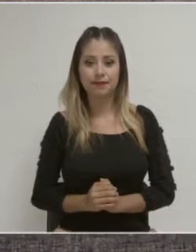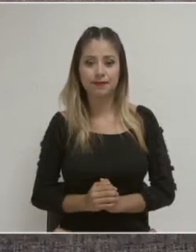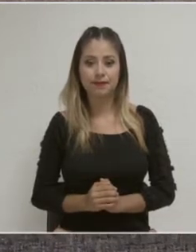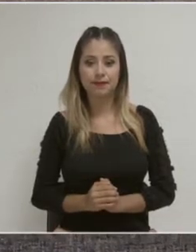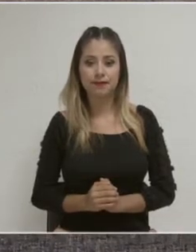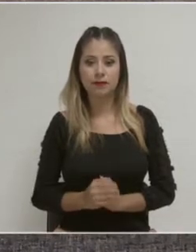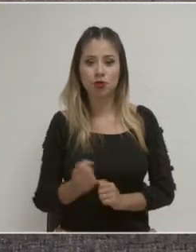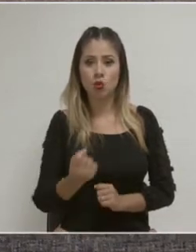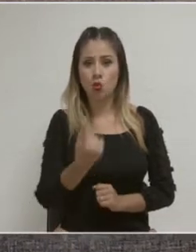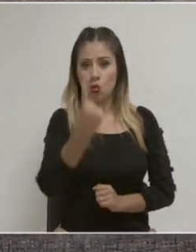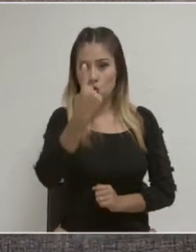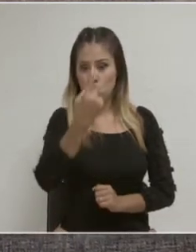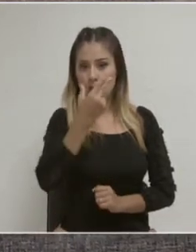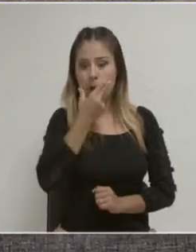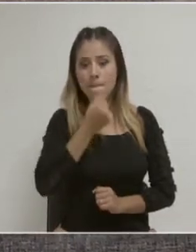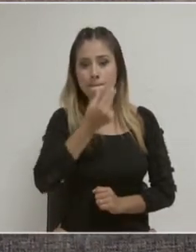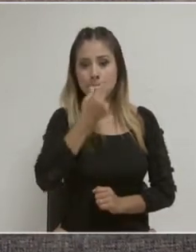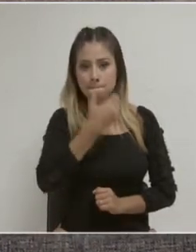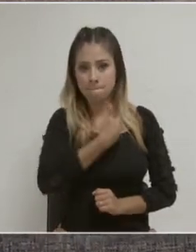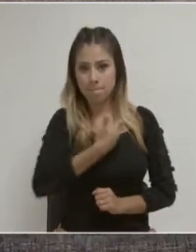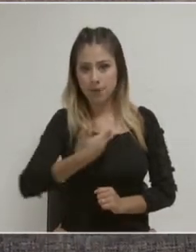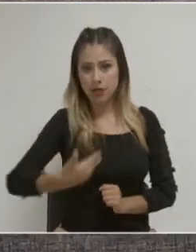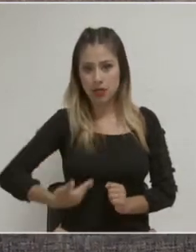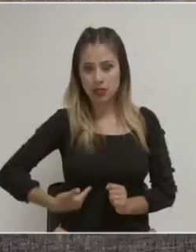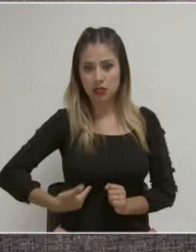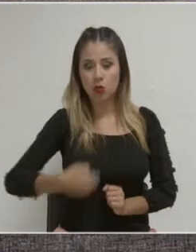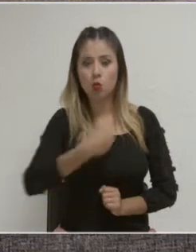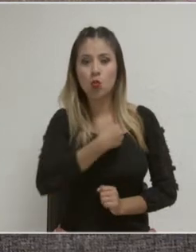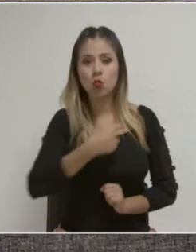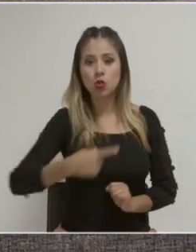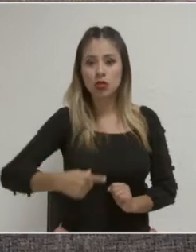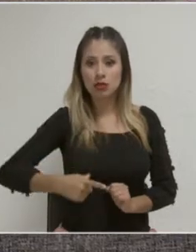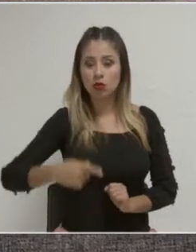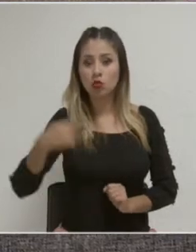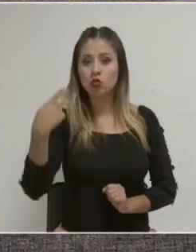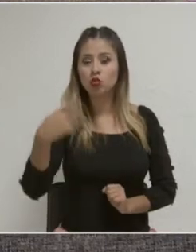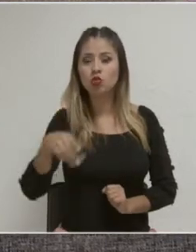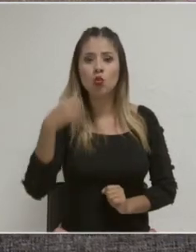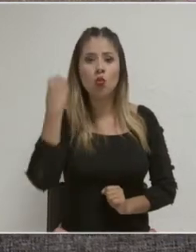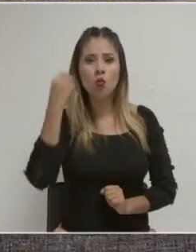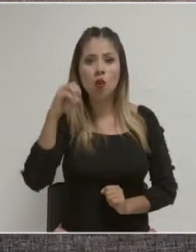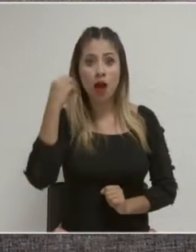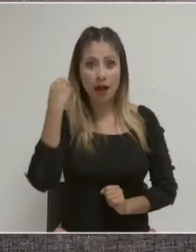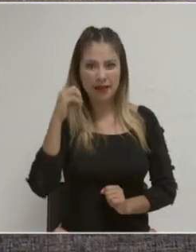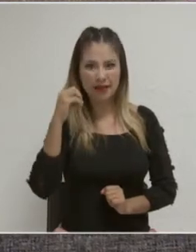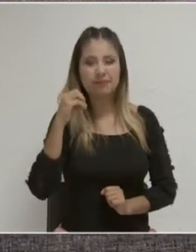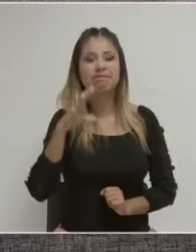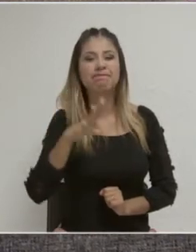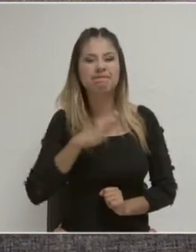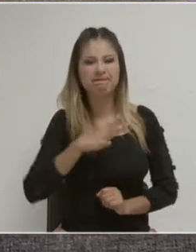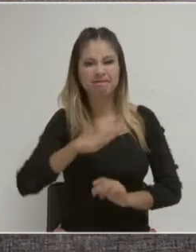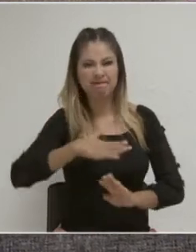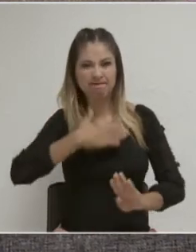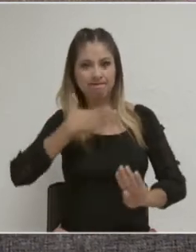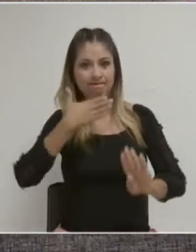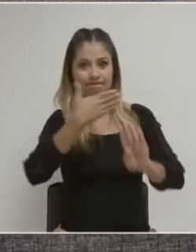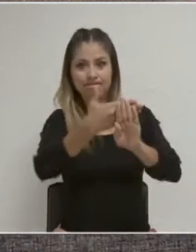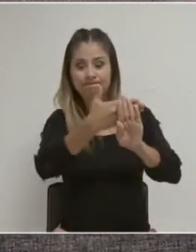presidente municipal en el estado de Oaxaca que cometió violencia política contra la síndica.